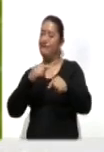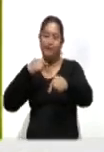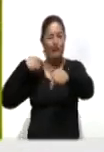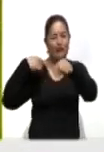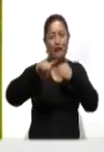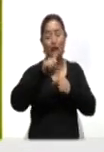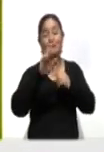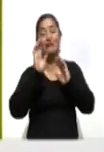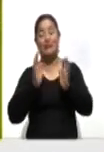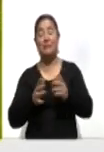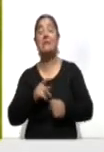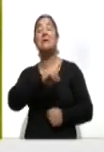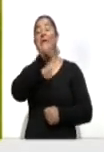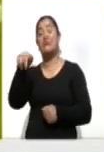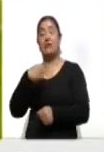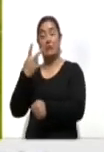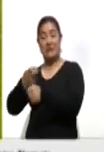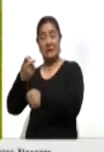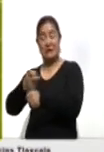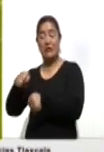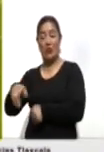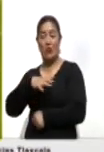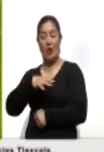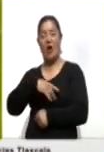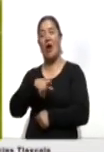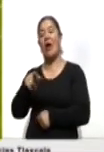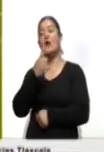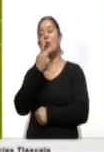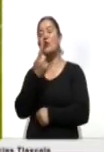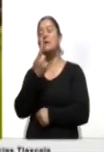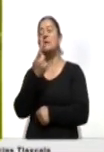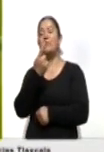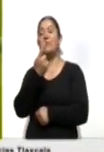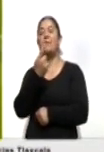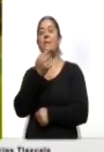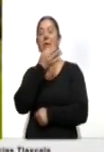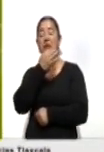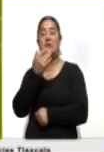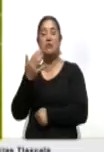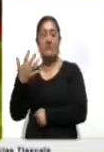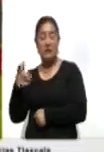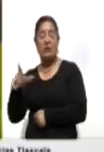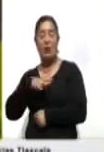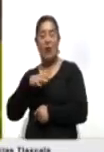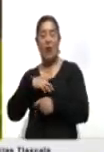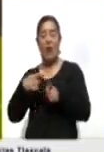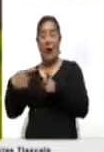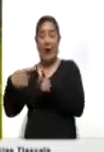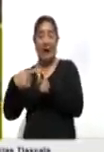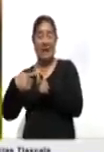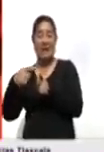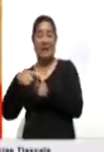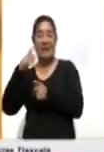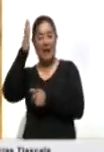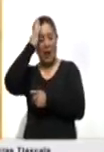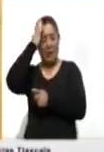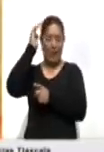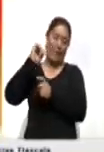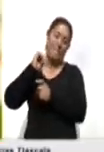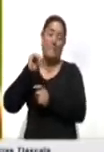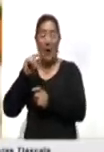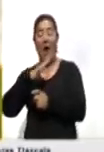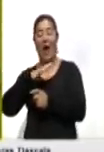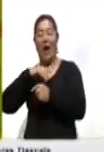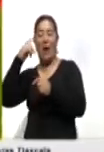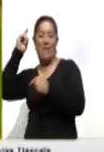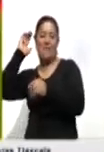metió a Coyotes a la reclasificación llegó en la segunda parte. El minuto 55 fue a balón parado. Tiro de esquina que remató de cabeza al paraguayo José Báez para